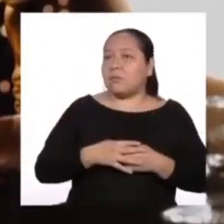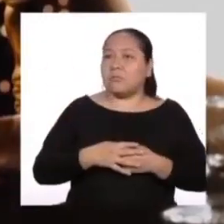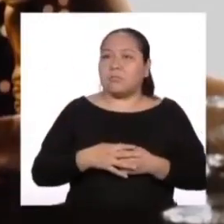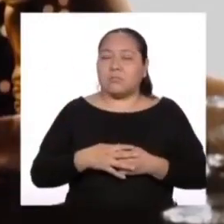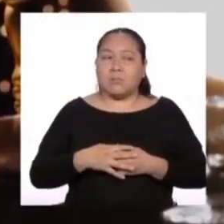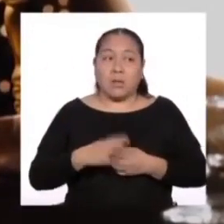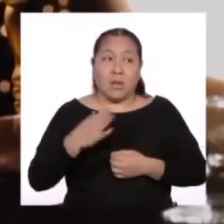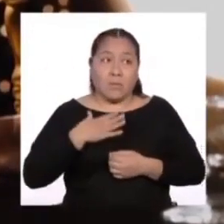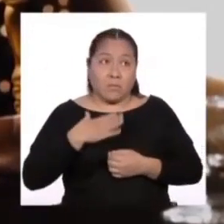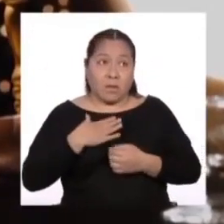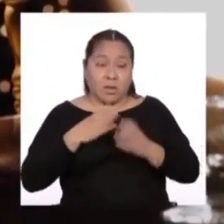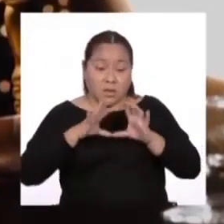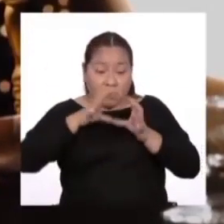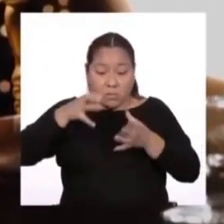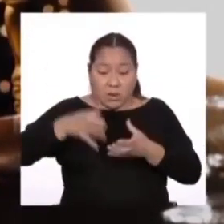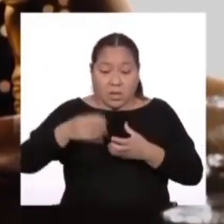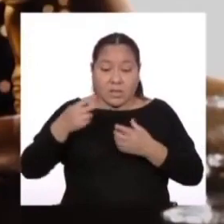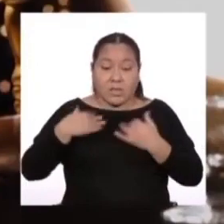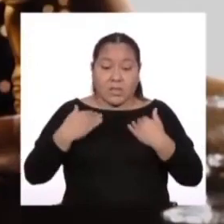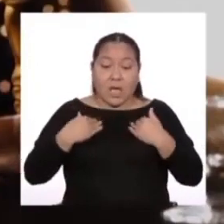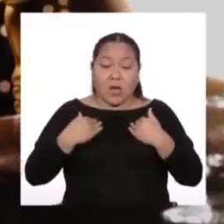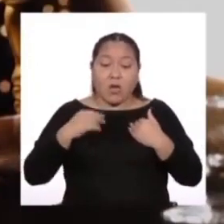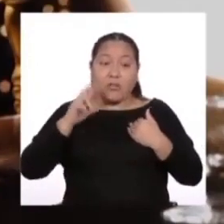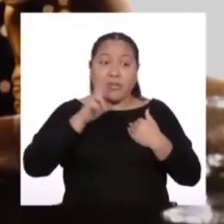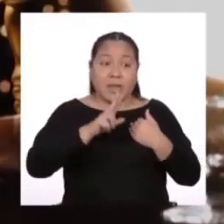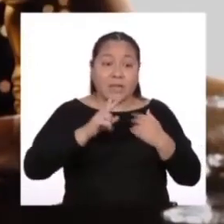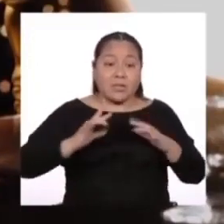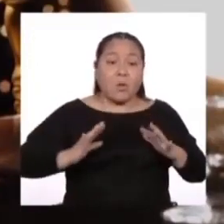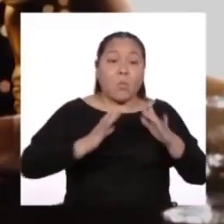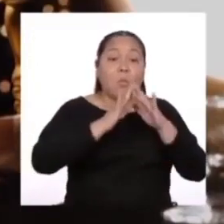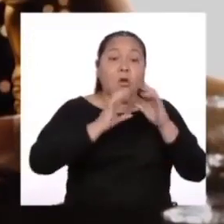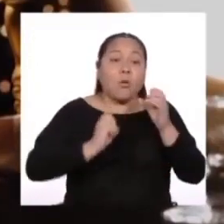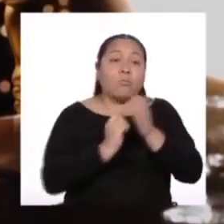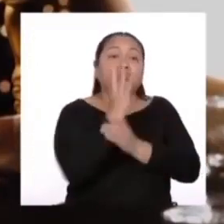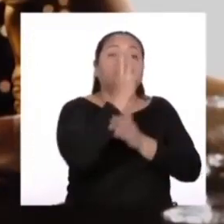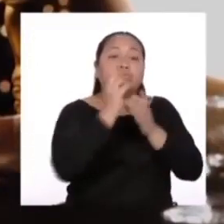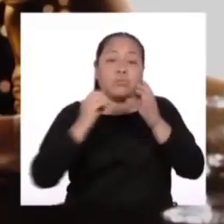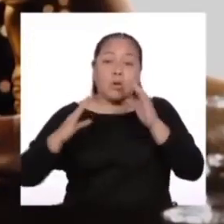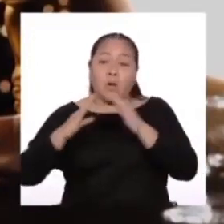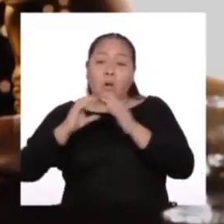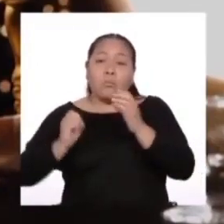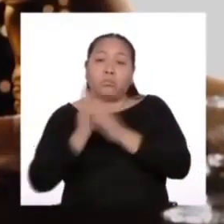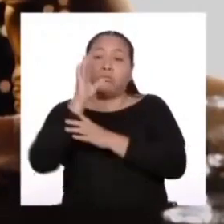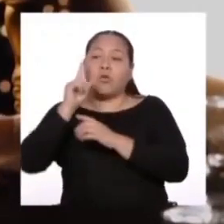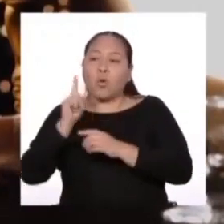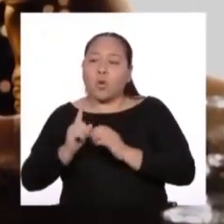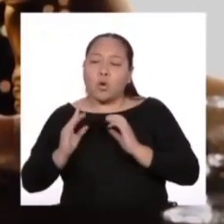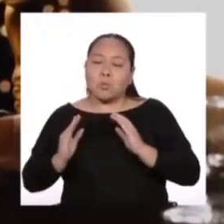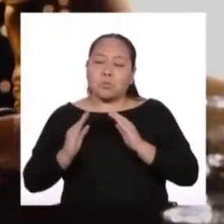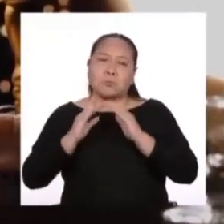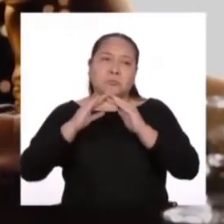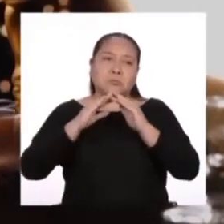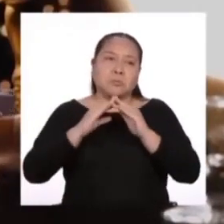En mi tierra tengo tres volcanes, dos en actividad y uno extinguido. Pero nunca se sabe. No, nunca se sabe.